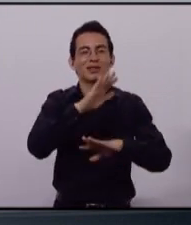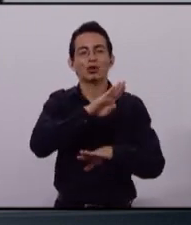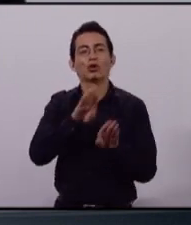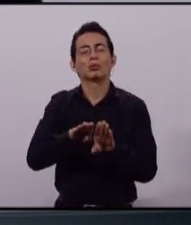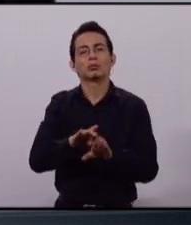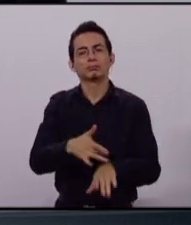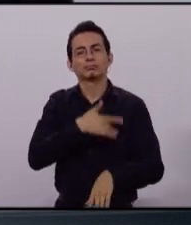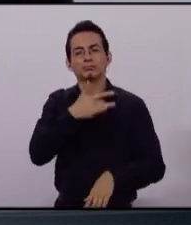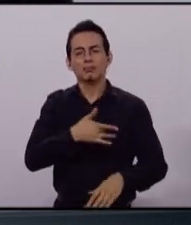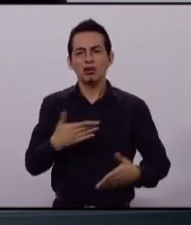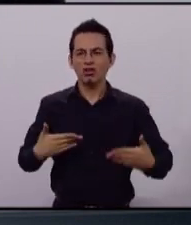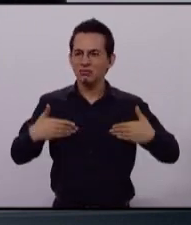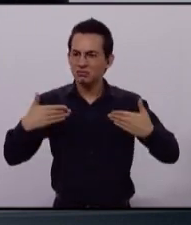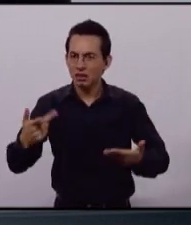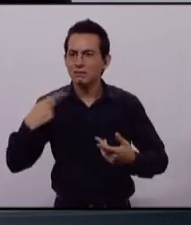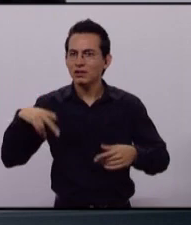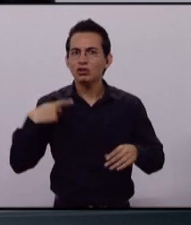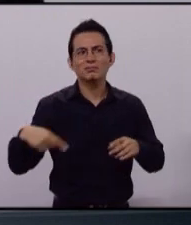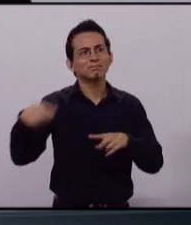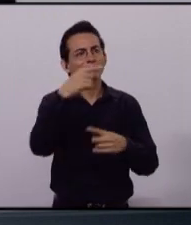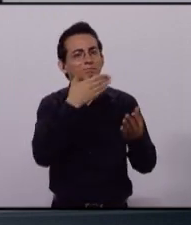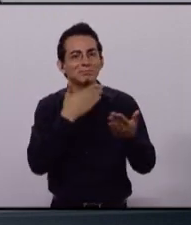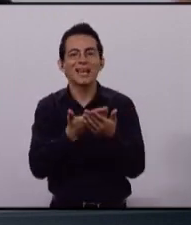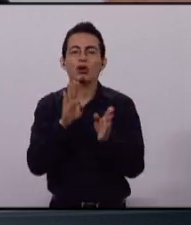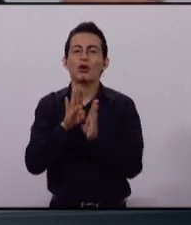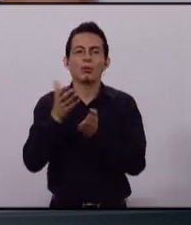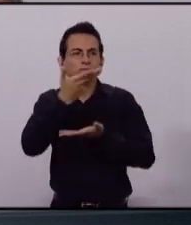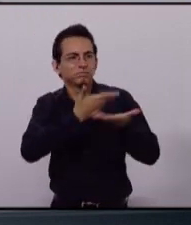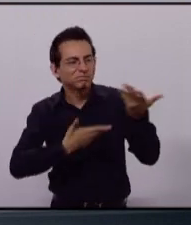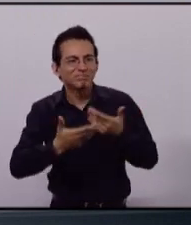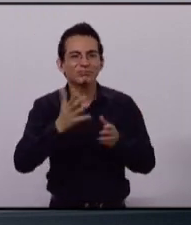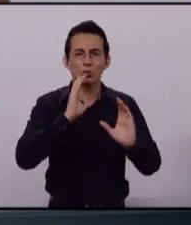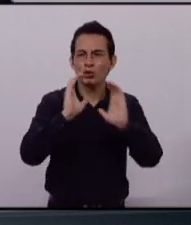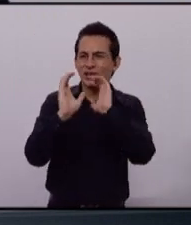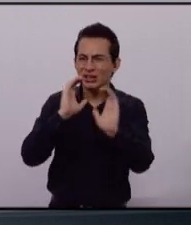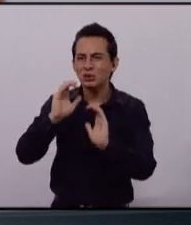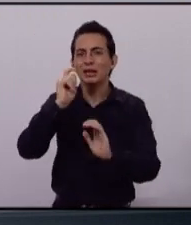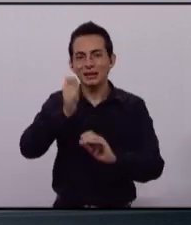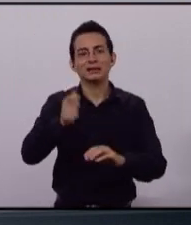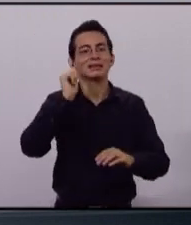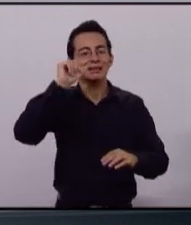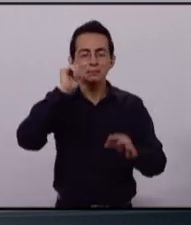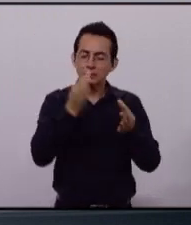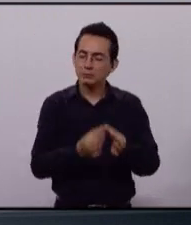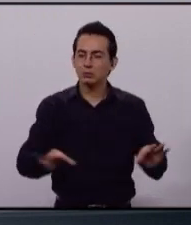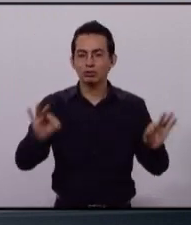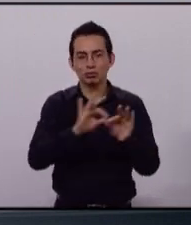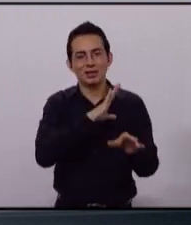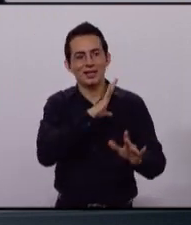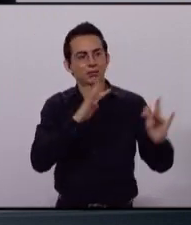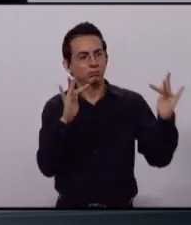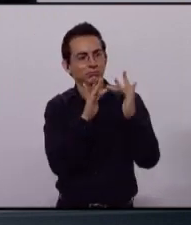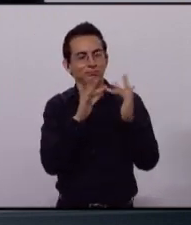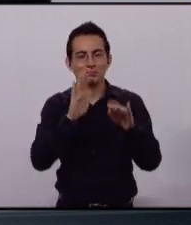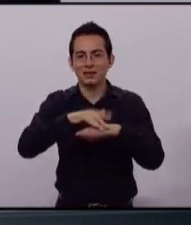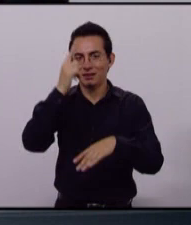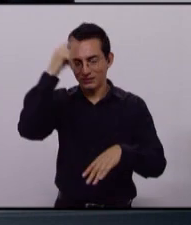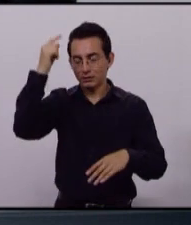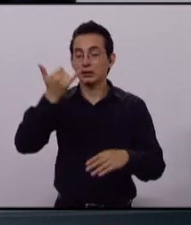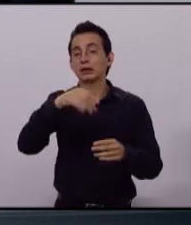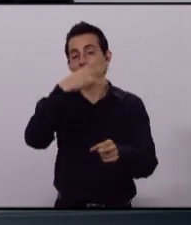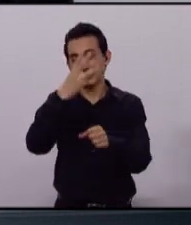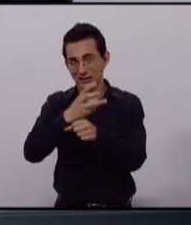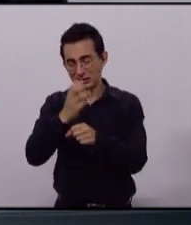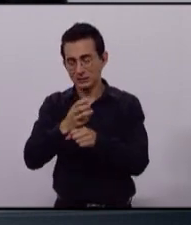vez que recuperen la confianza de los ciudadanos, y eso se logra cuando existe una verdadera vinculación. En tercer lugar,